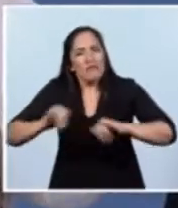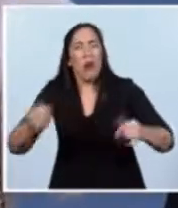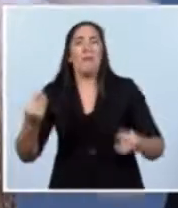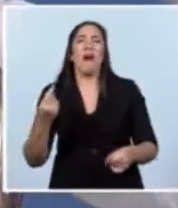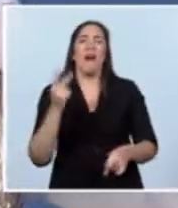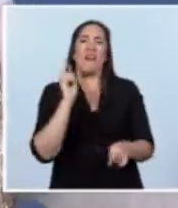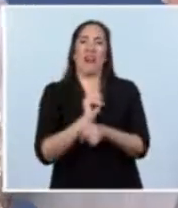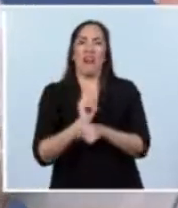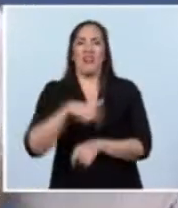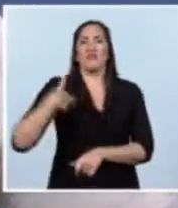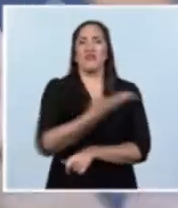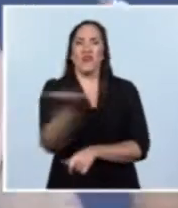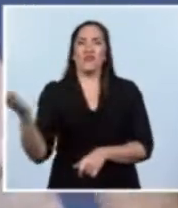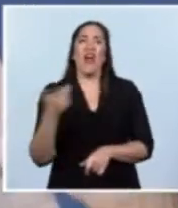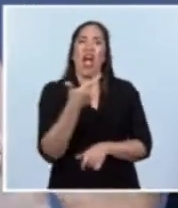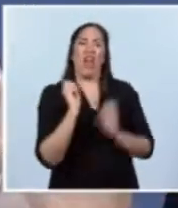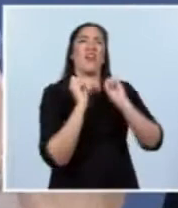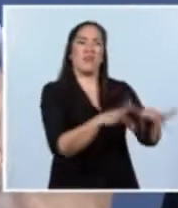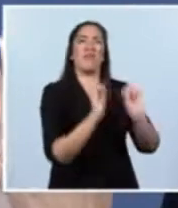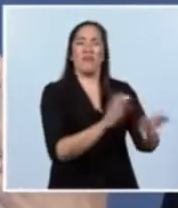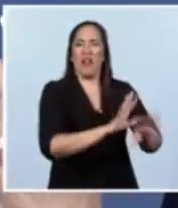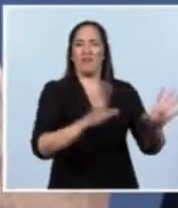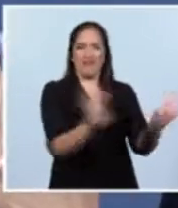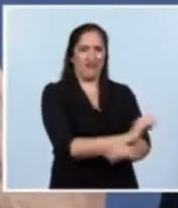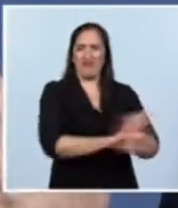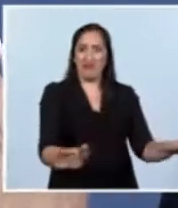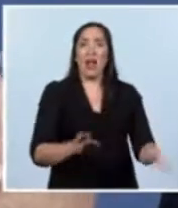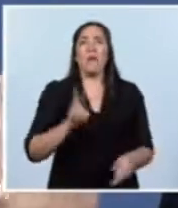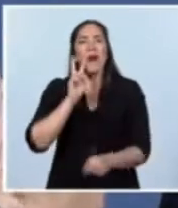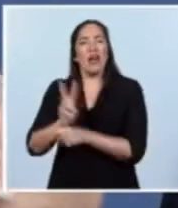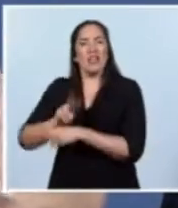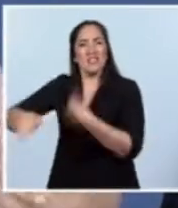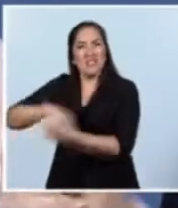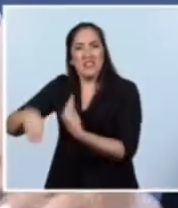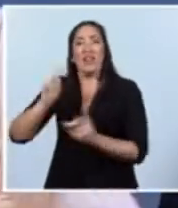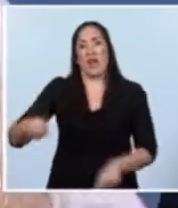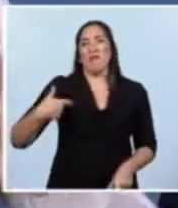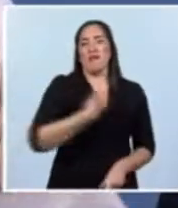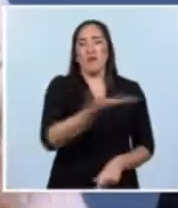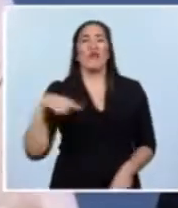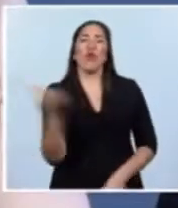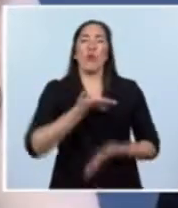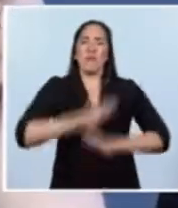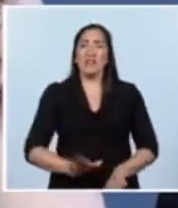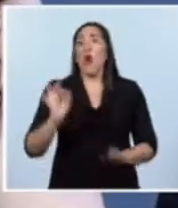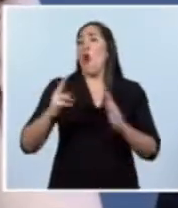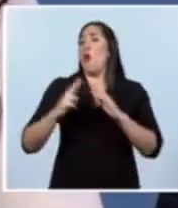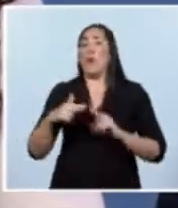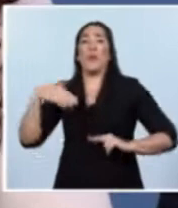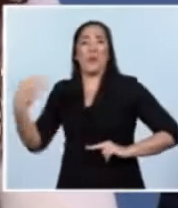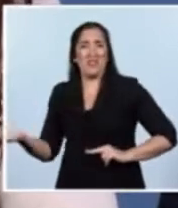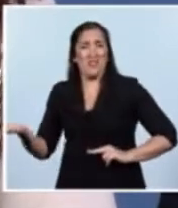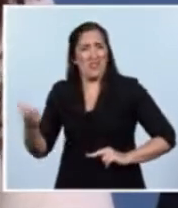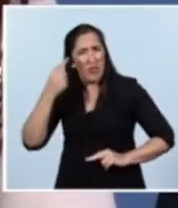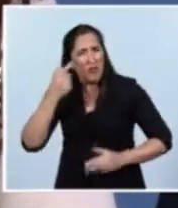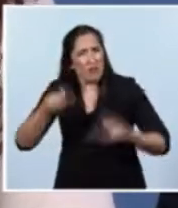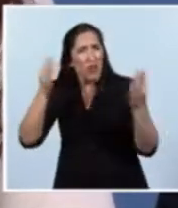seguridad general de la sociedad, sino también de una seguridad familiar y de una tranquilidad familiar para todos. O de un vecino, como nos